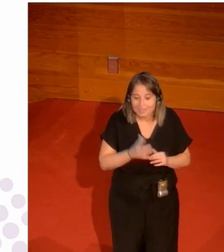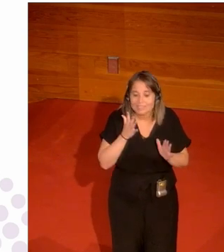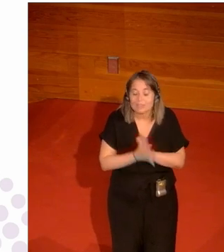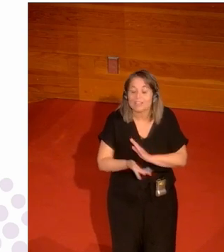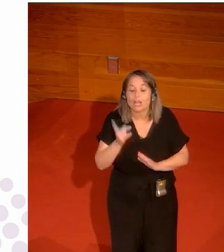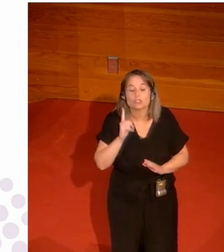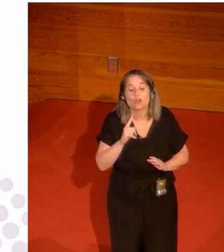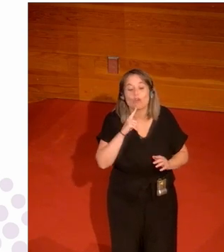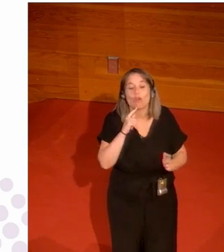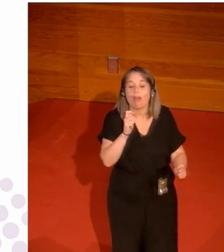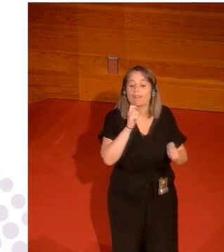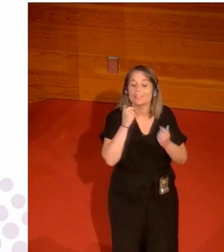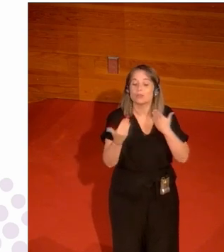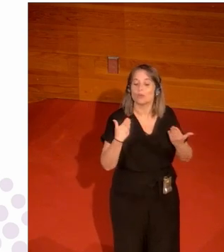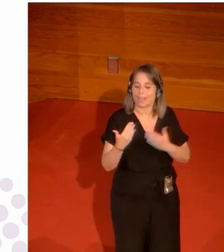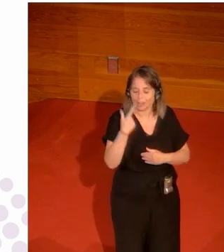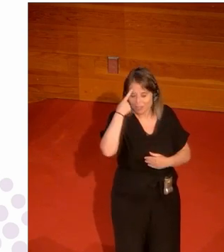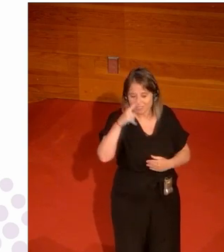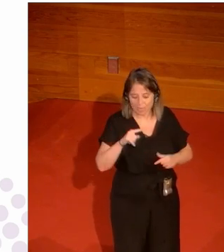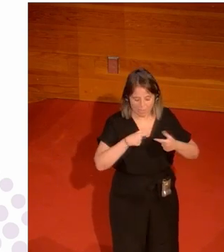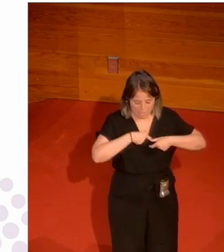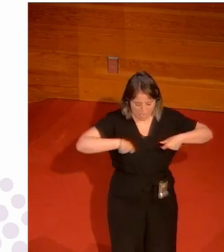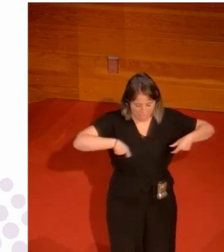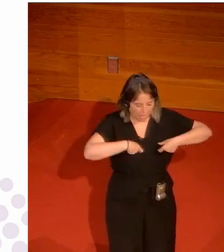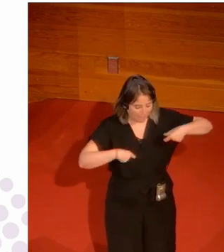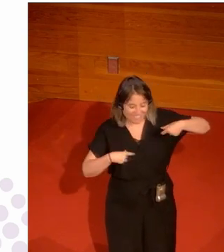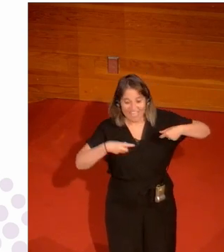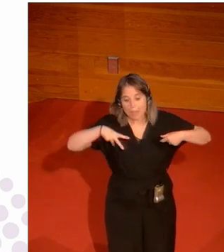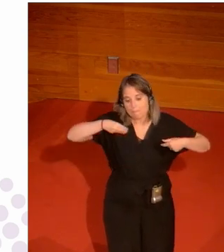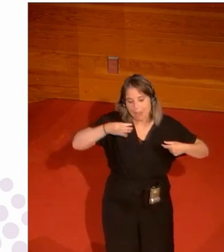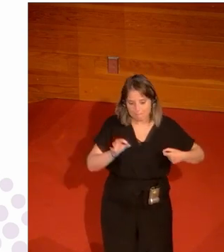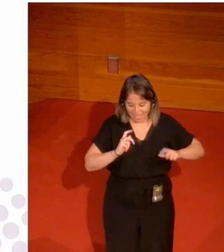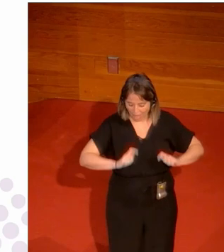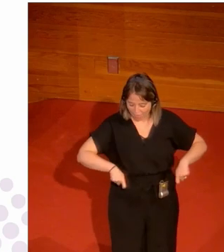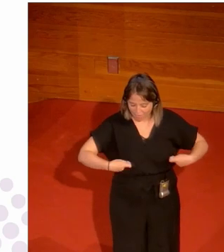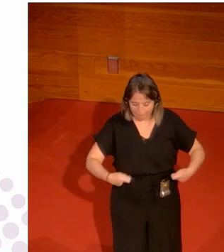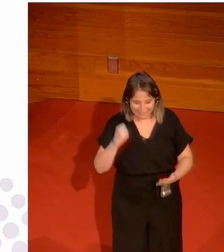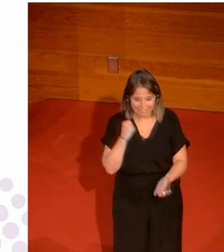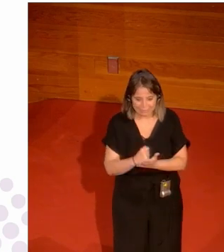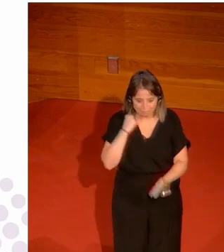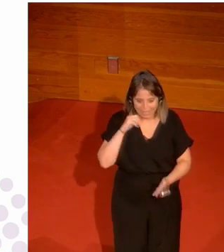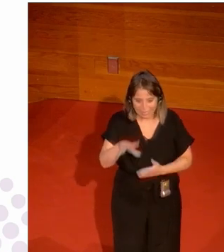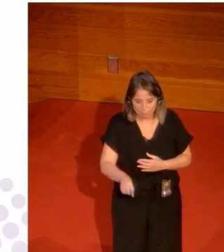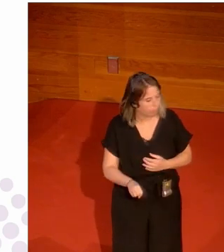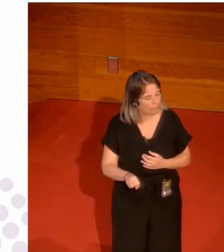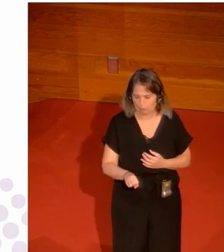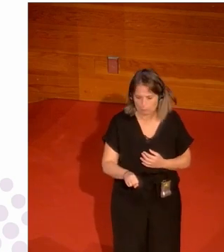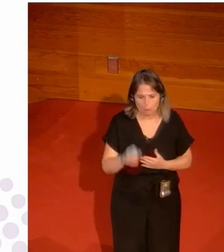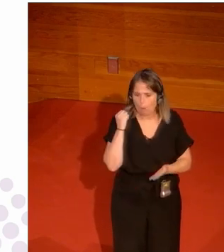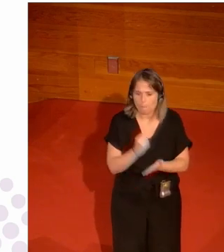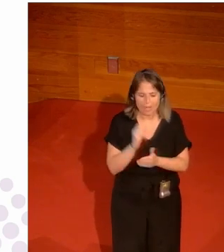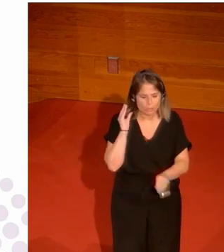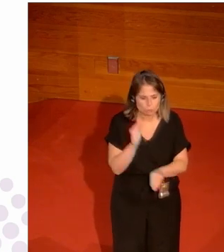ser tertuliano y saber dónde lleva Mbappé la raya o de qué zapatillas vas a comprar no sé quién o qué marca